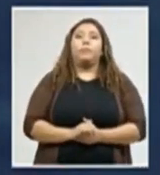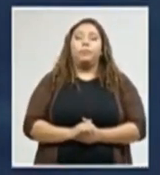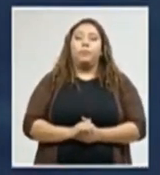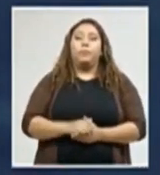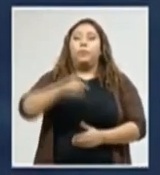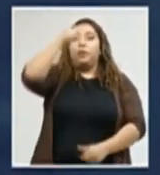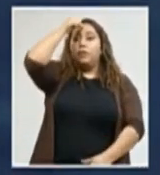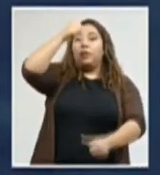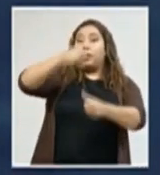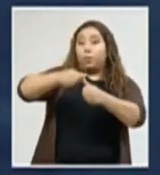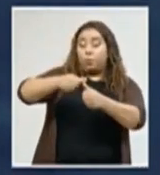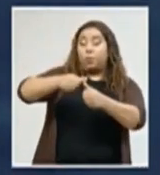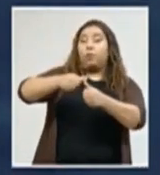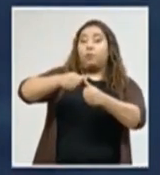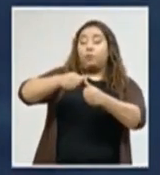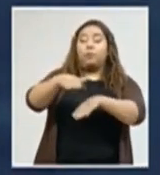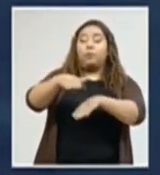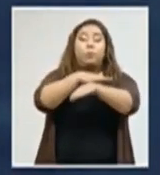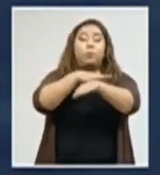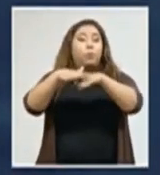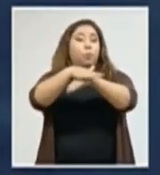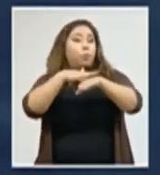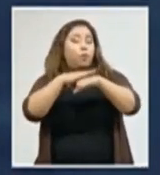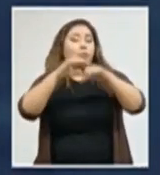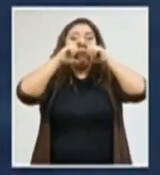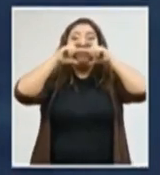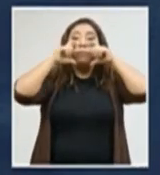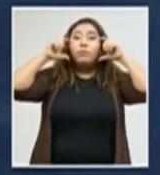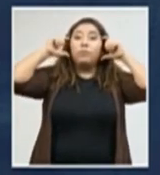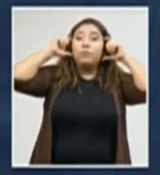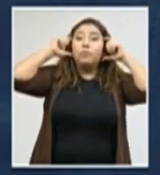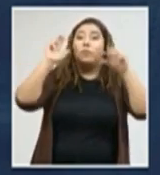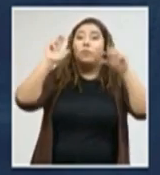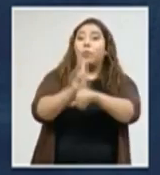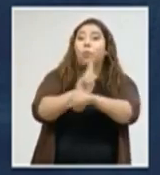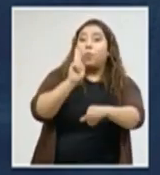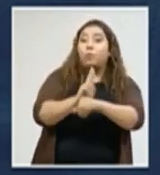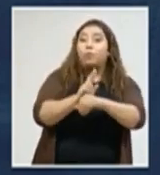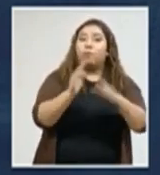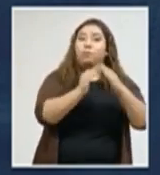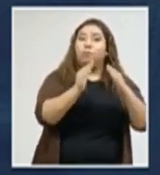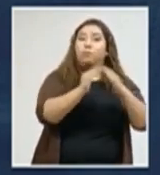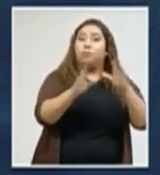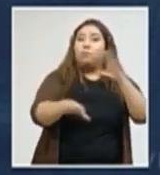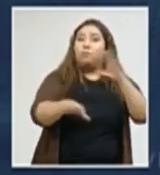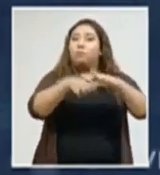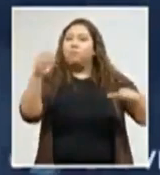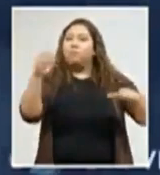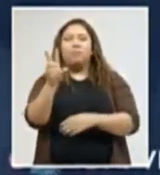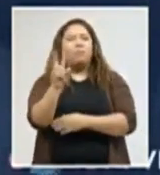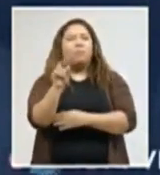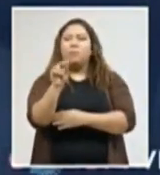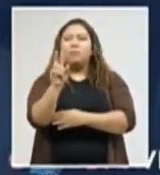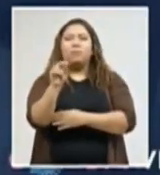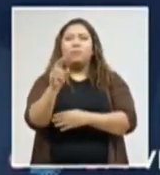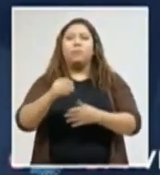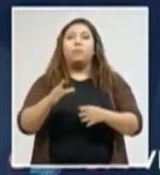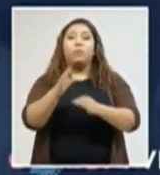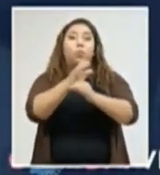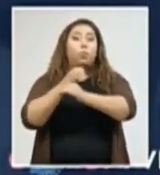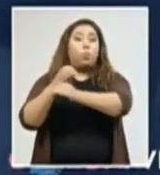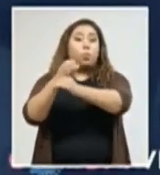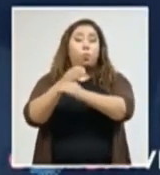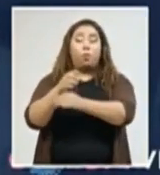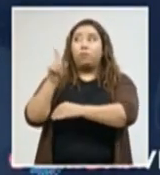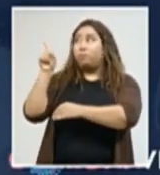Recuerde, pueblo hondureño, por favor, use su mascarilla, no salga si no es necesario, mantengamos todas las medidas